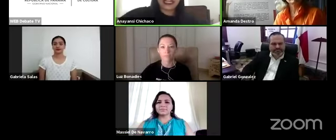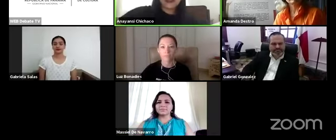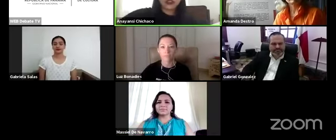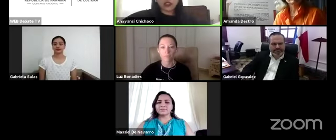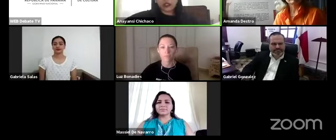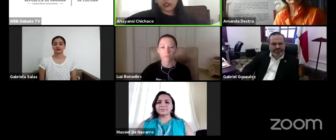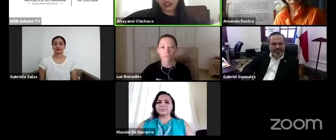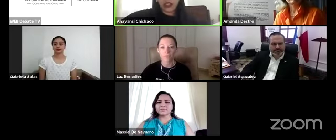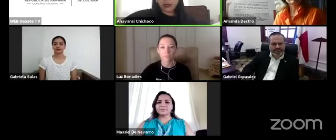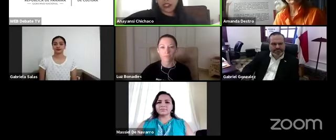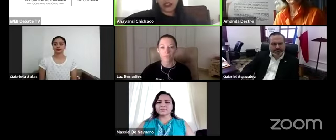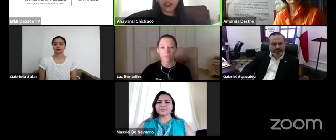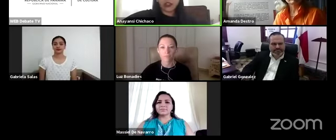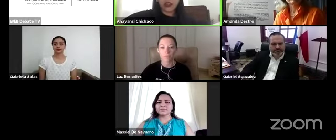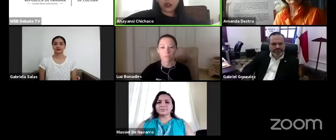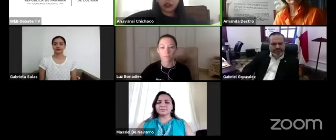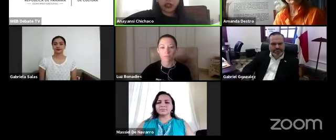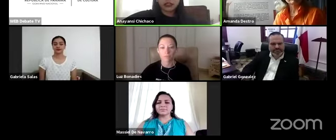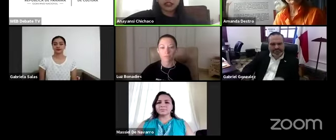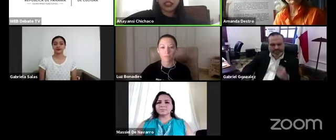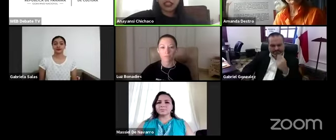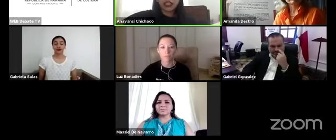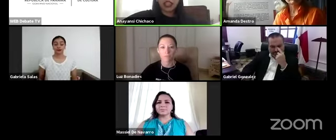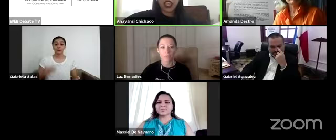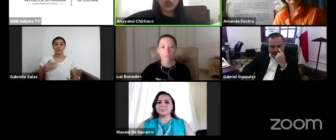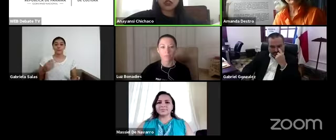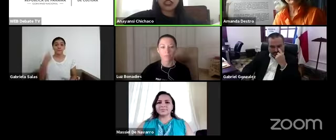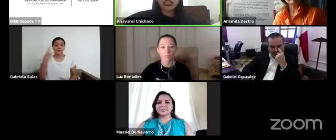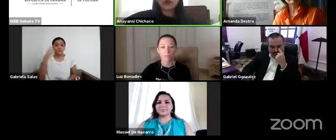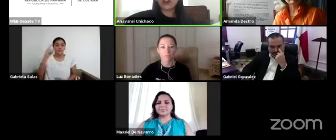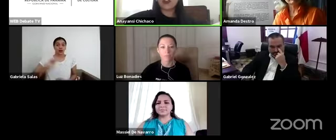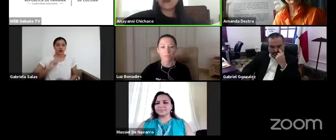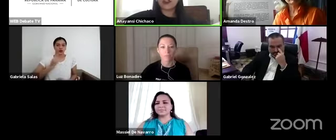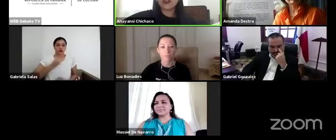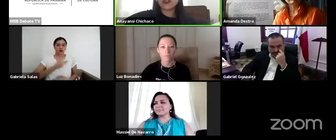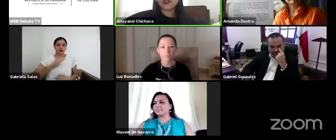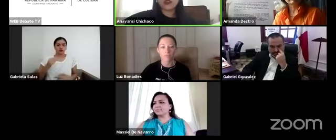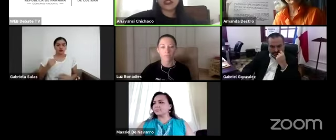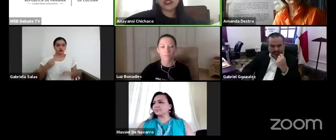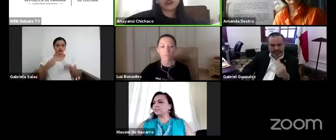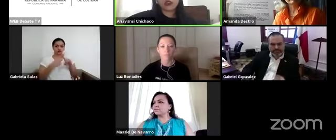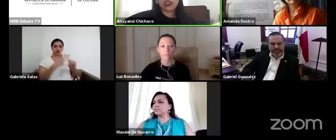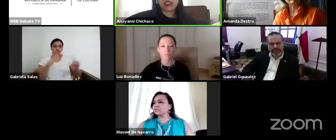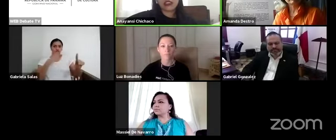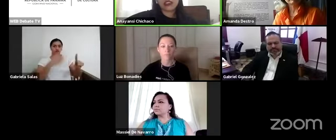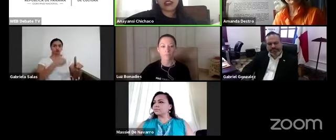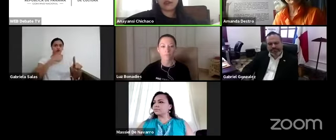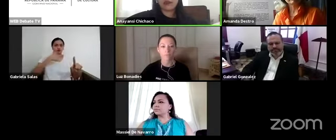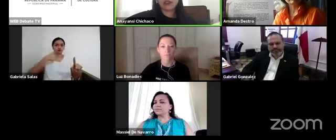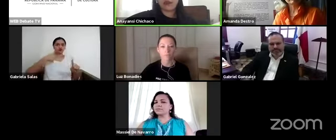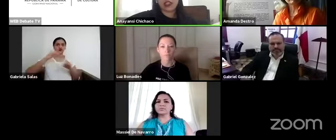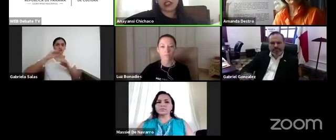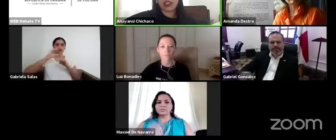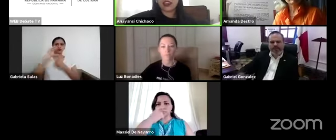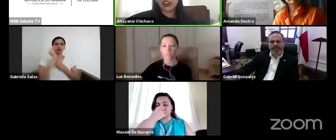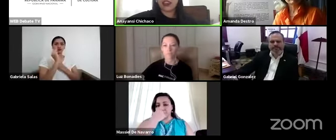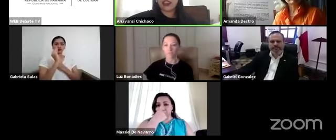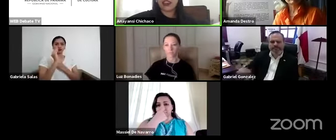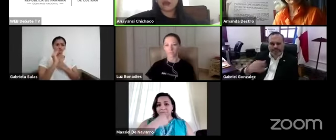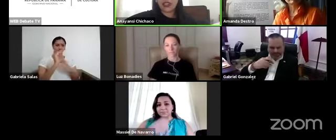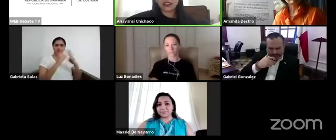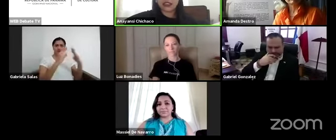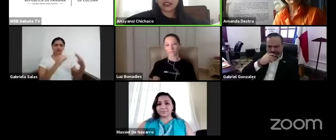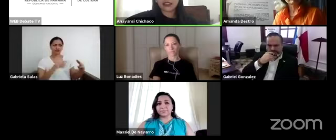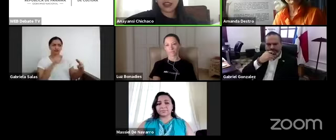Para nosotros, desde el Ministerio de Cultura, consideramos que los museos son instituciones que tienen la responsabilidad de